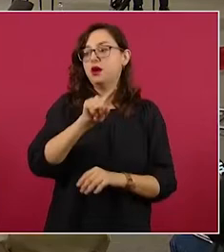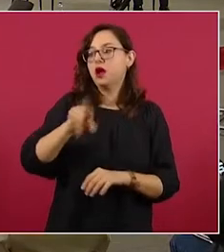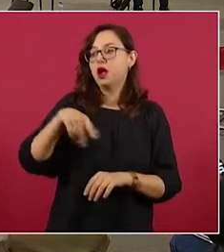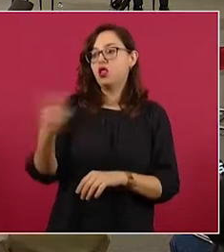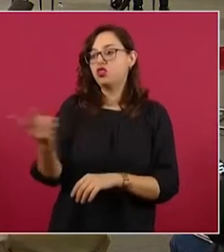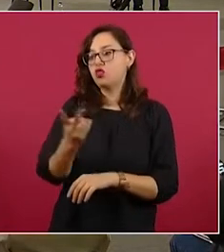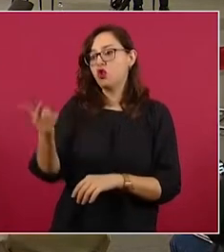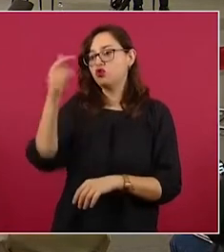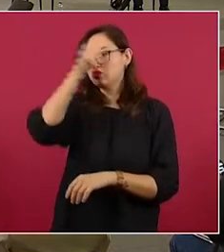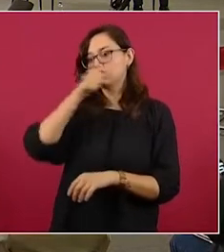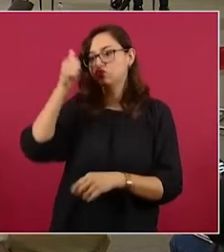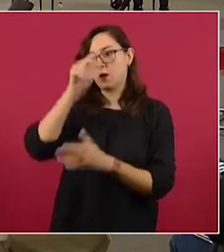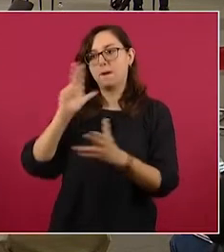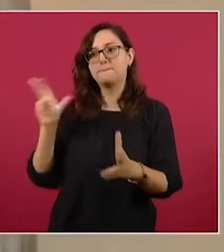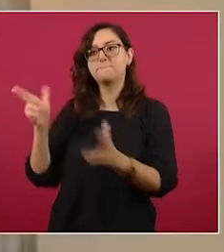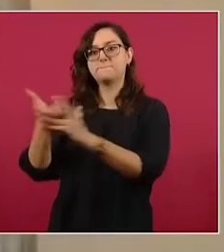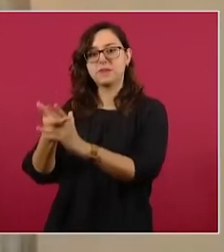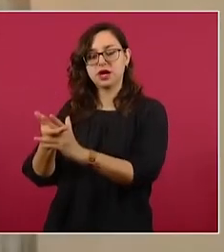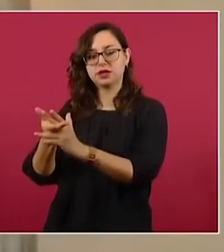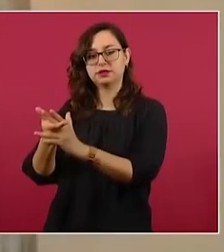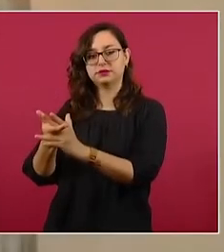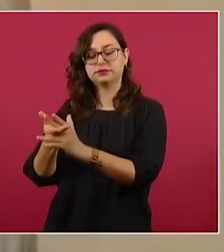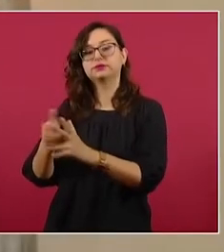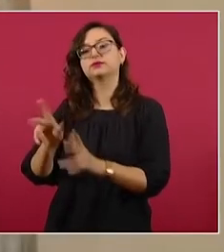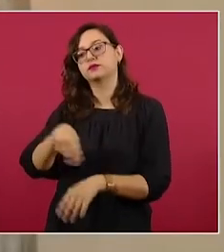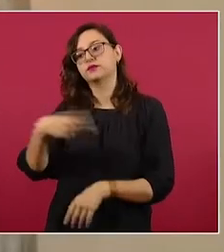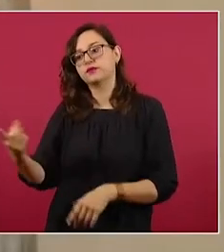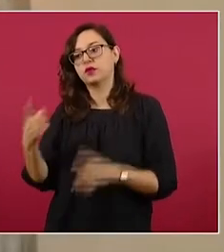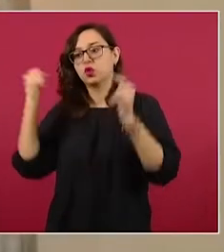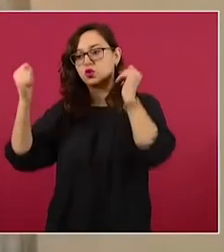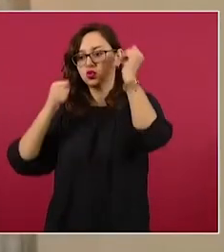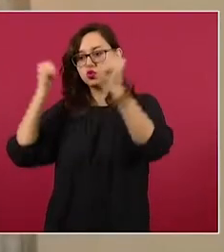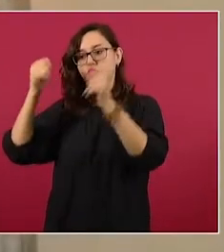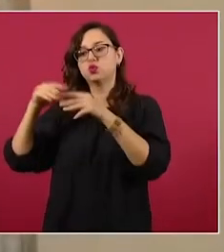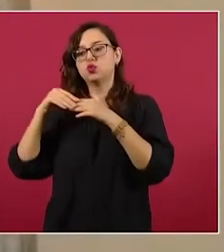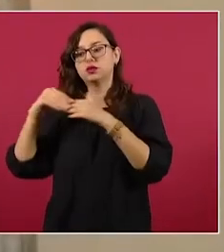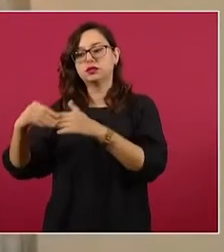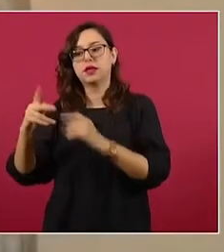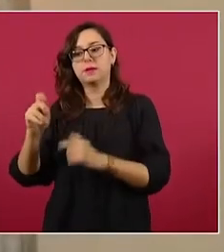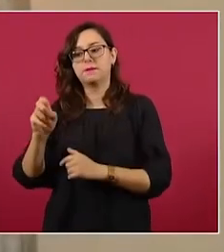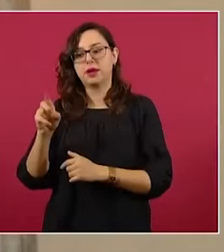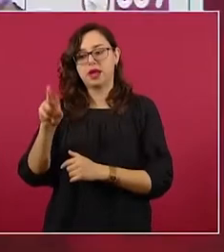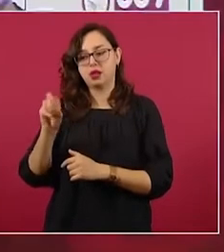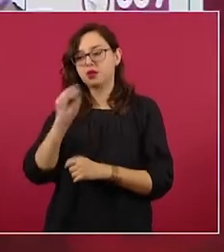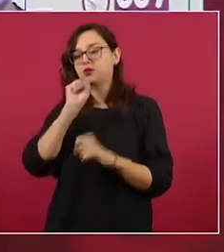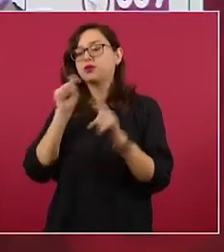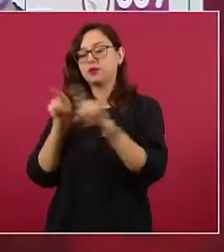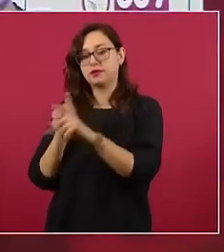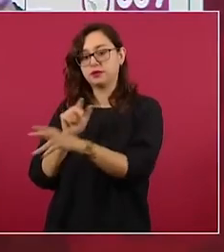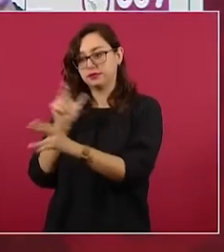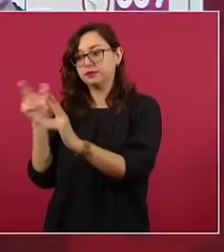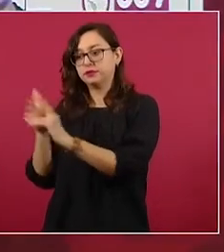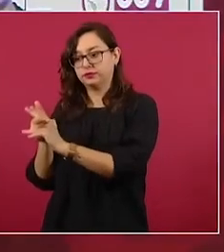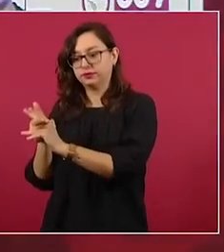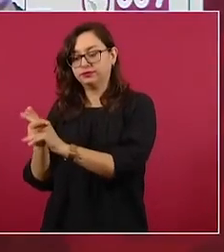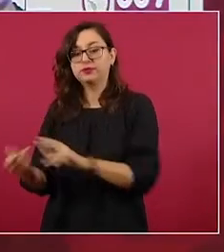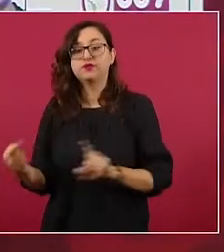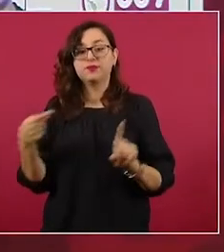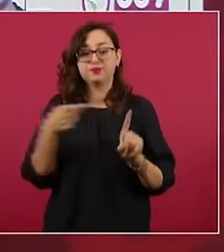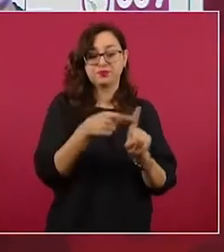Campos y Joaquín César Mora, así como del guía de turistas Pedro Eliodoro Palma. Este sujeto